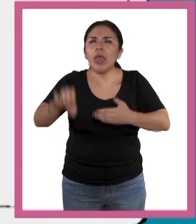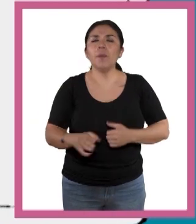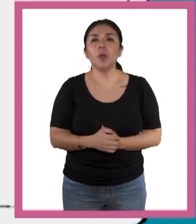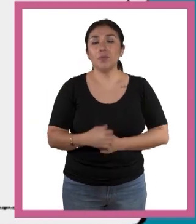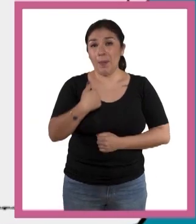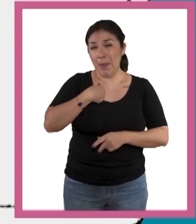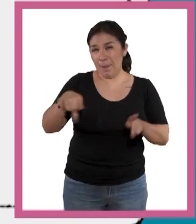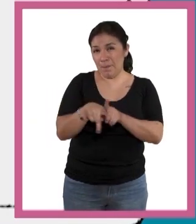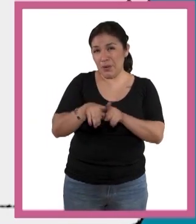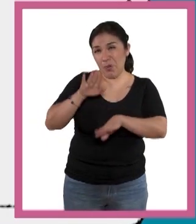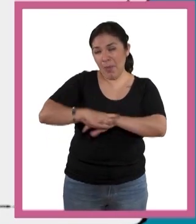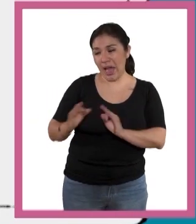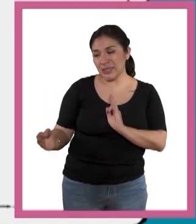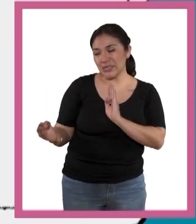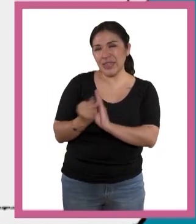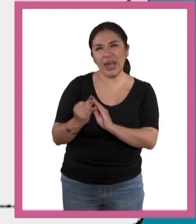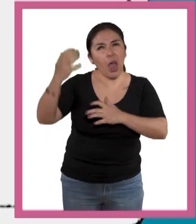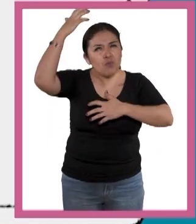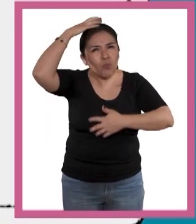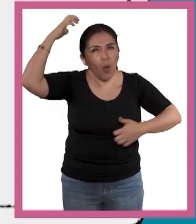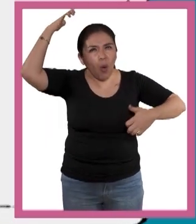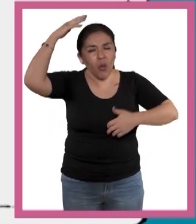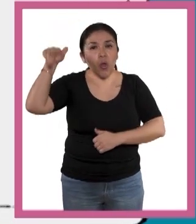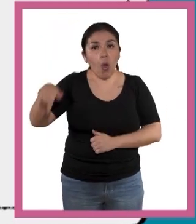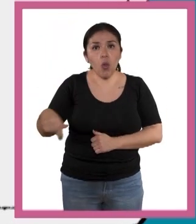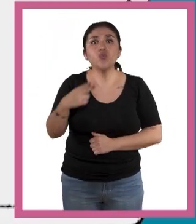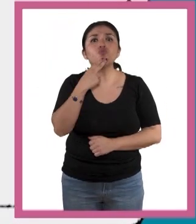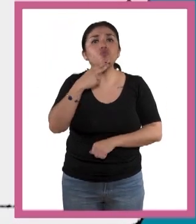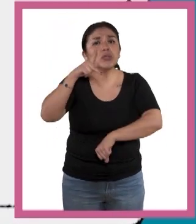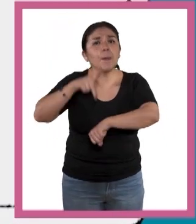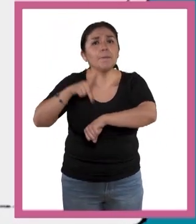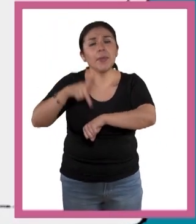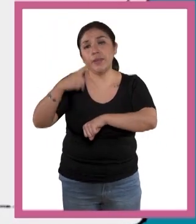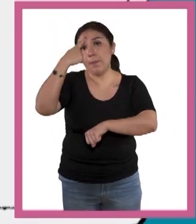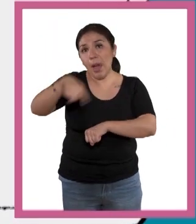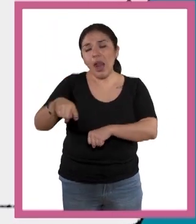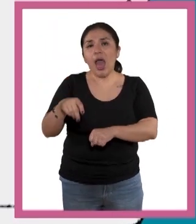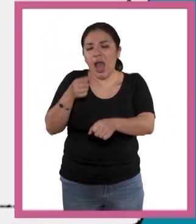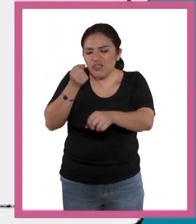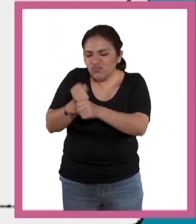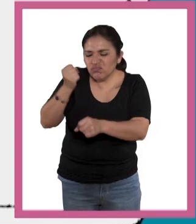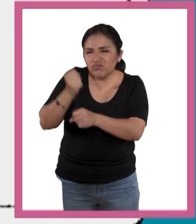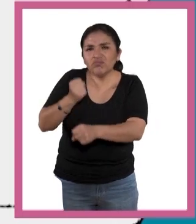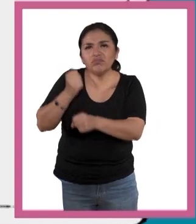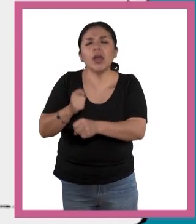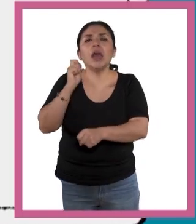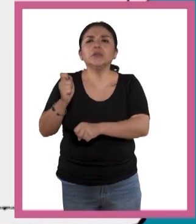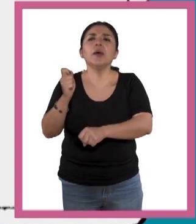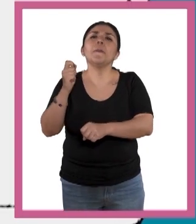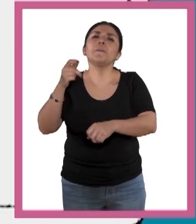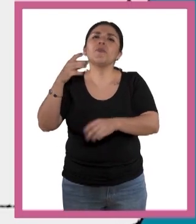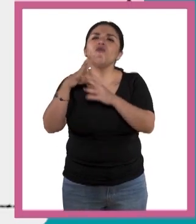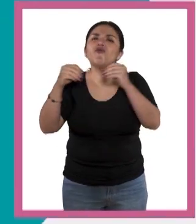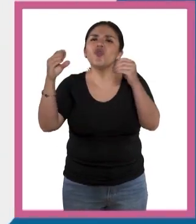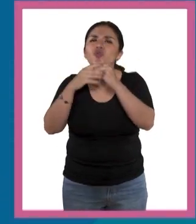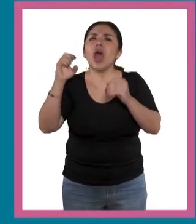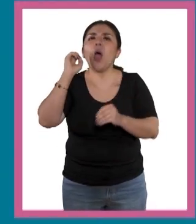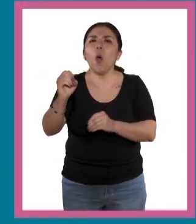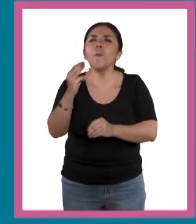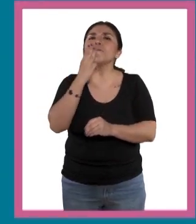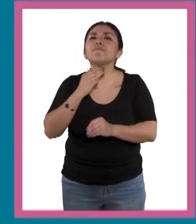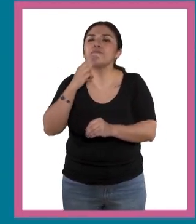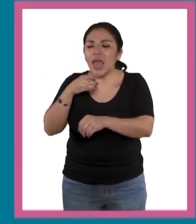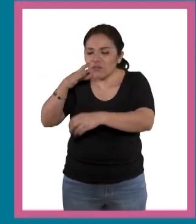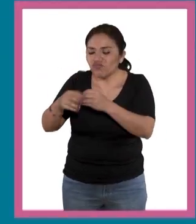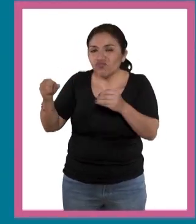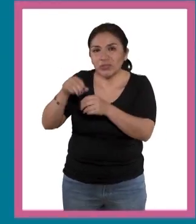nuestros primos más cercanos, los chimpancés, usan rocas para abrir frutas o palos para sacar la miel de los panales.